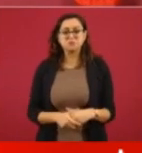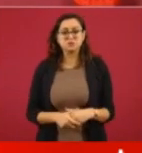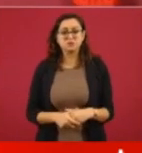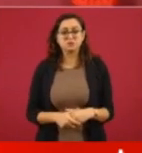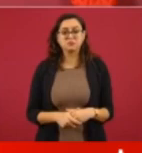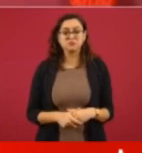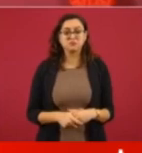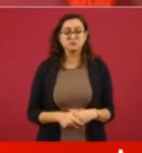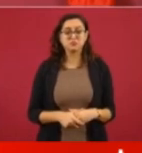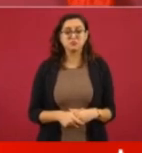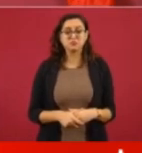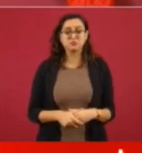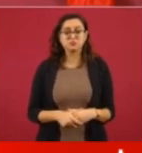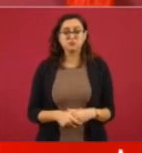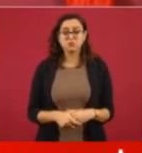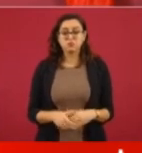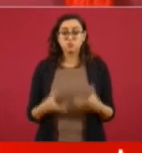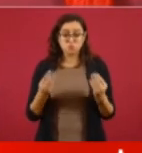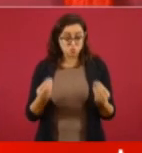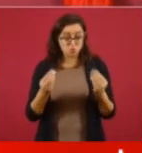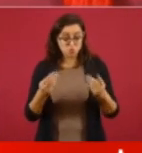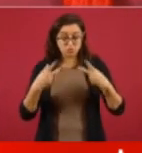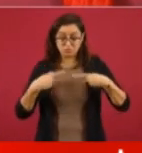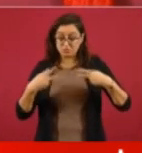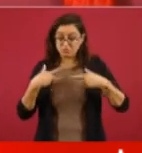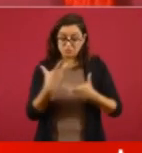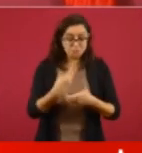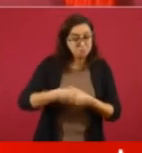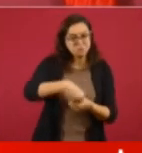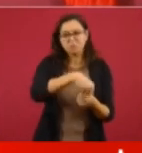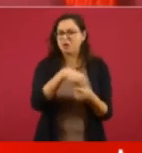no se deben de hacer esos actos.